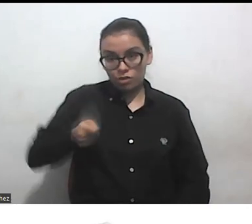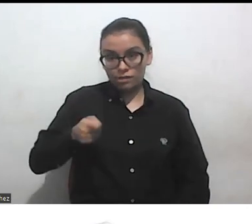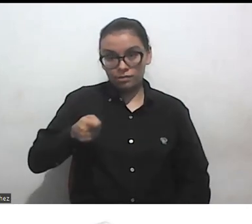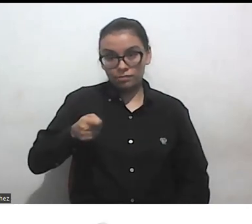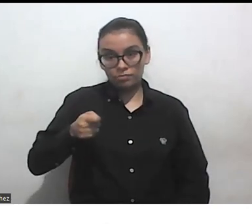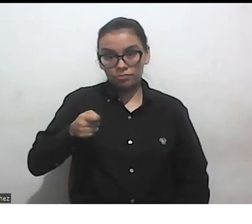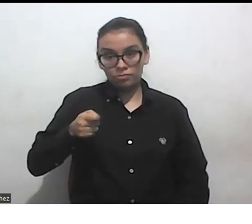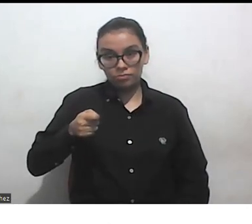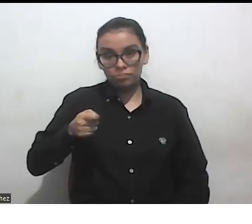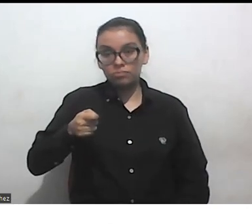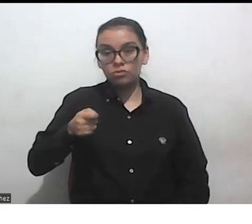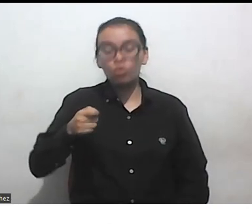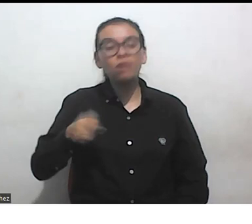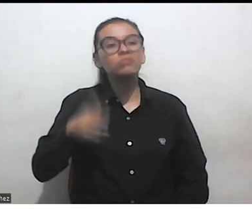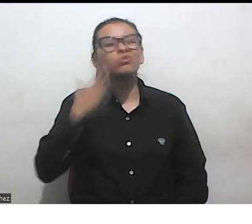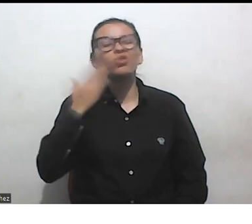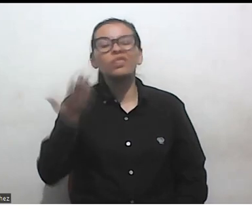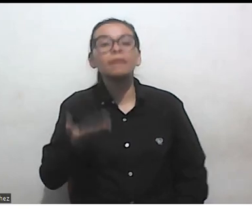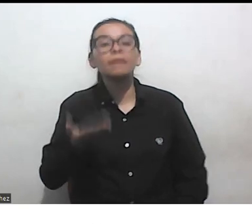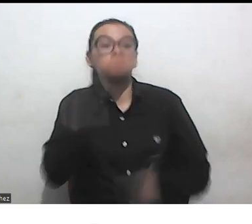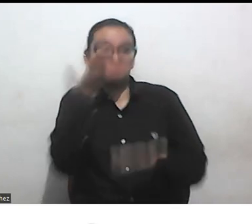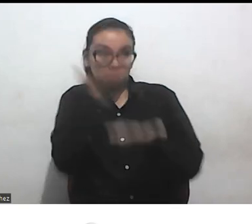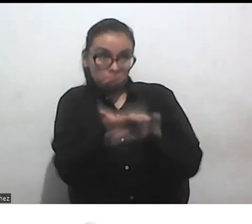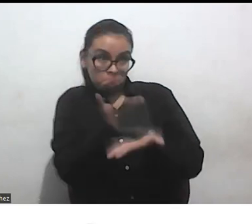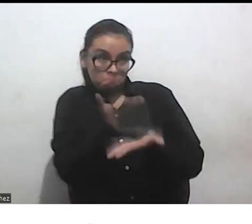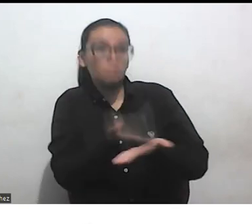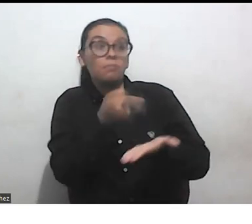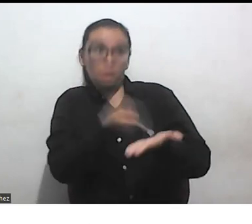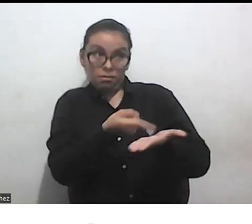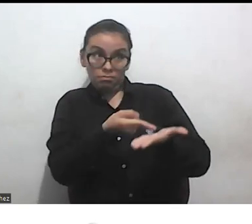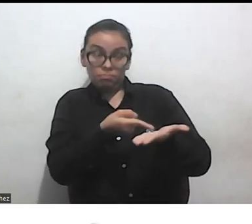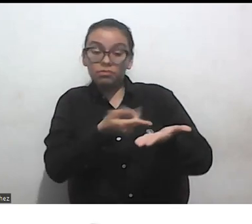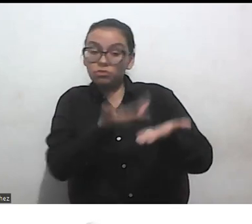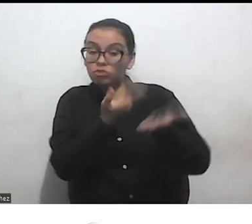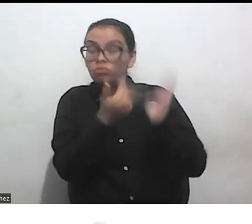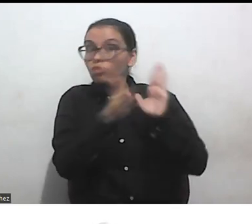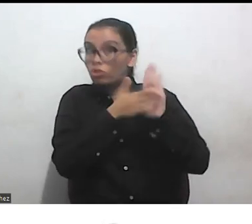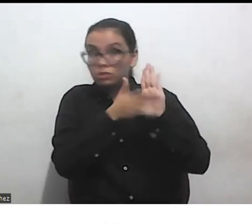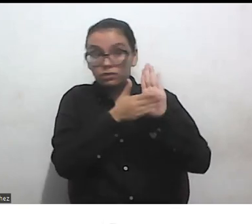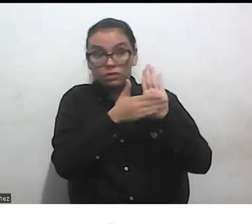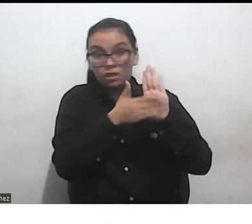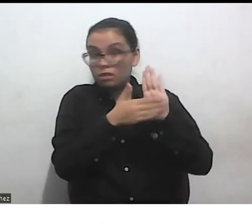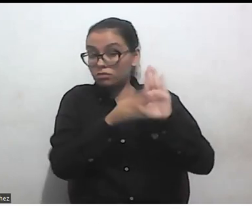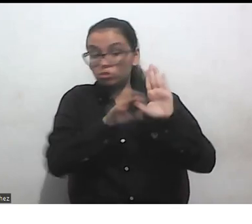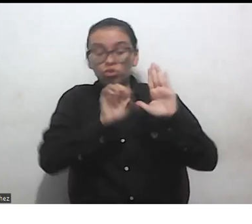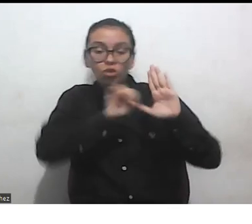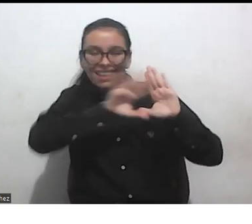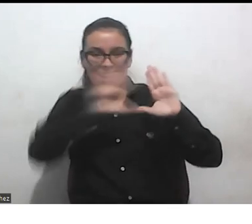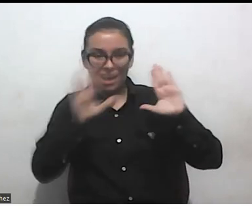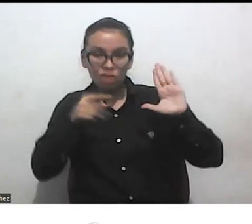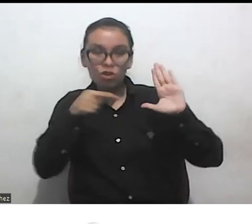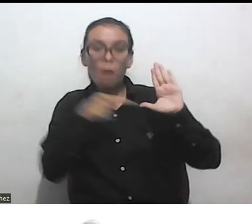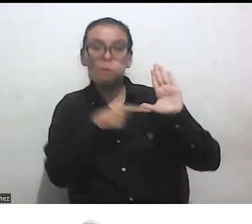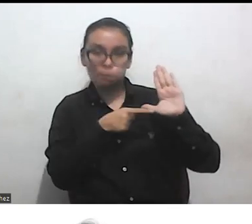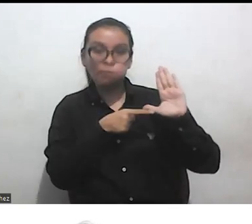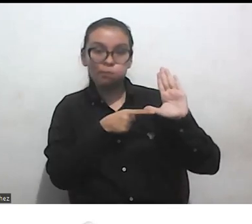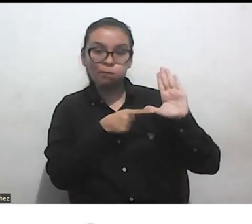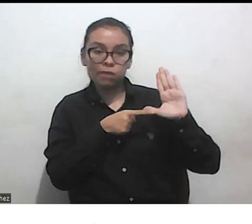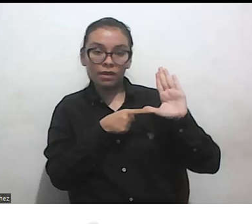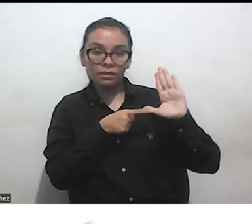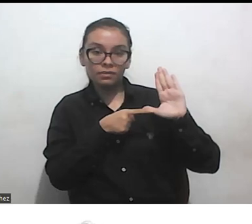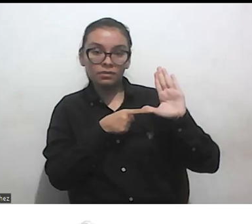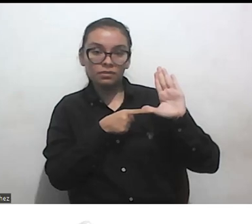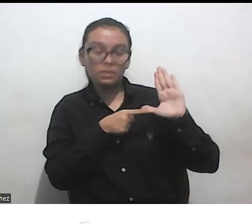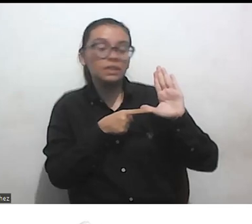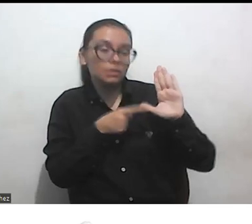justificar y presentar cosas de manera muy específica, muy clara, ¿no? Y que aspire a ser algo